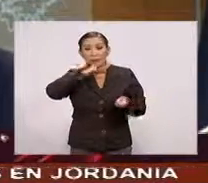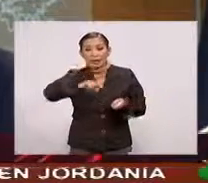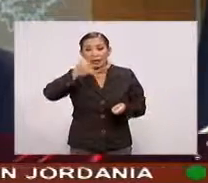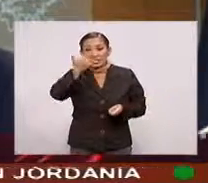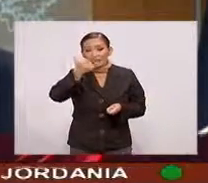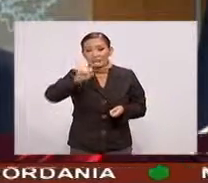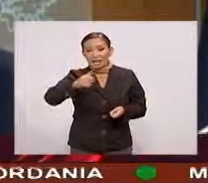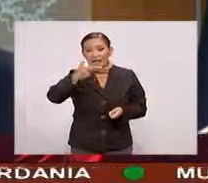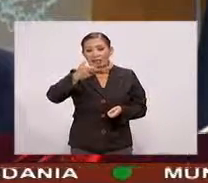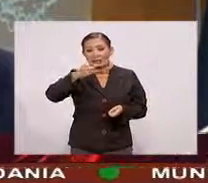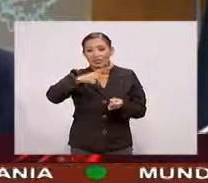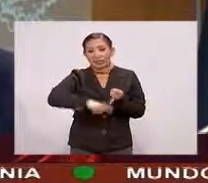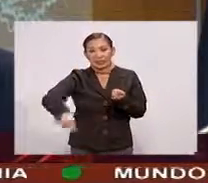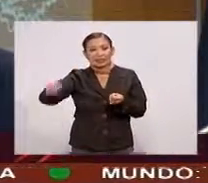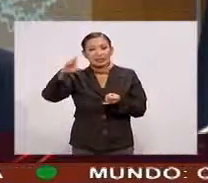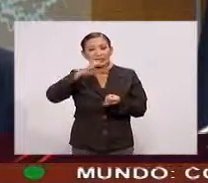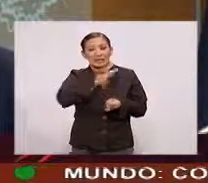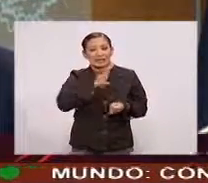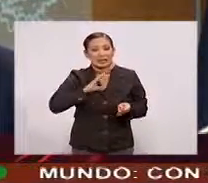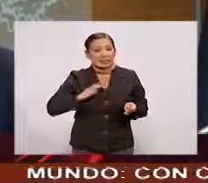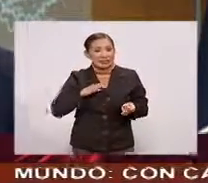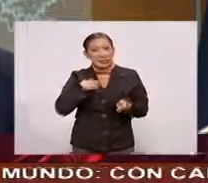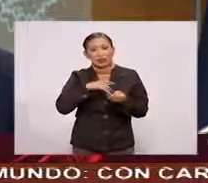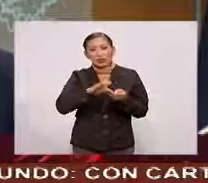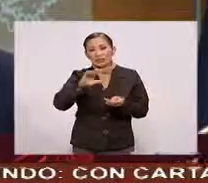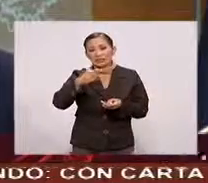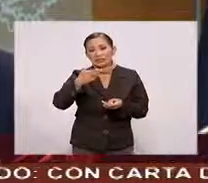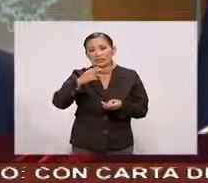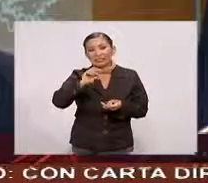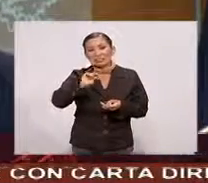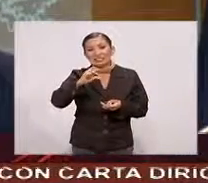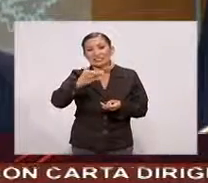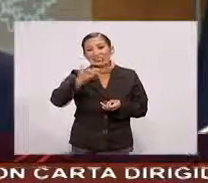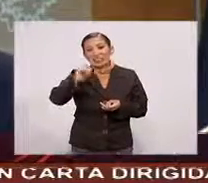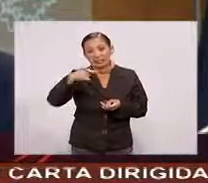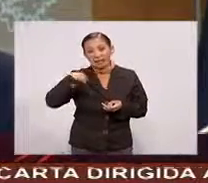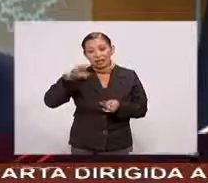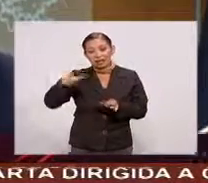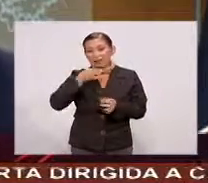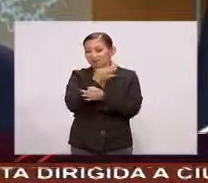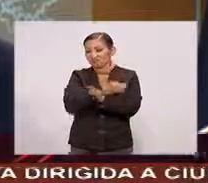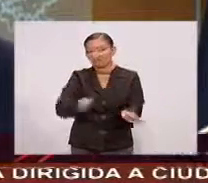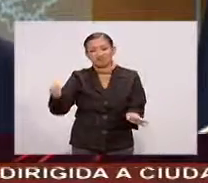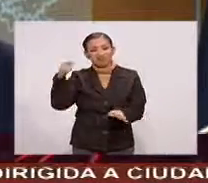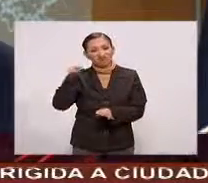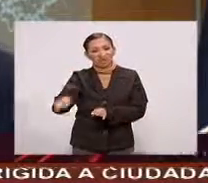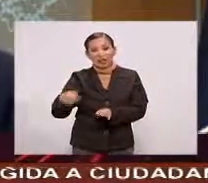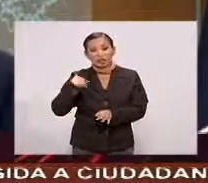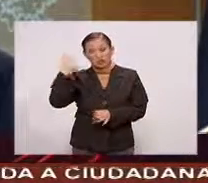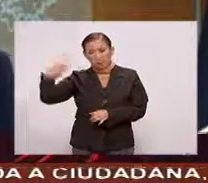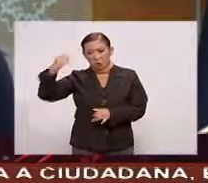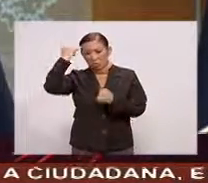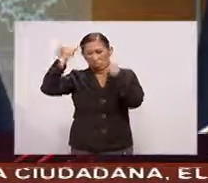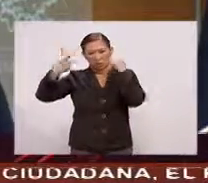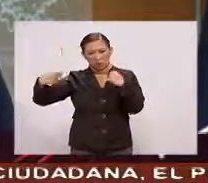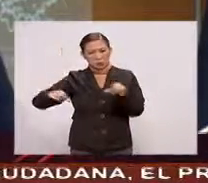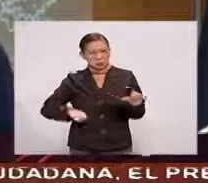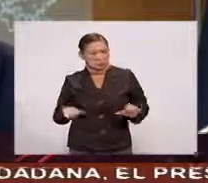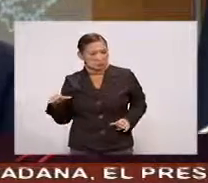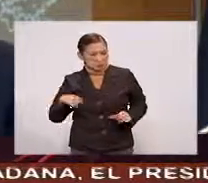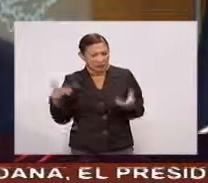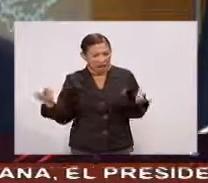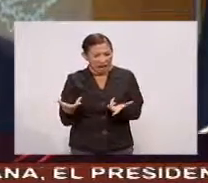a Yacidíes Cristianos Y chiítas El Isis Es genocida Porque así Se ha proclamado Por su ideología Y sus acciones